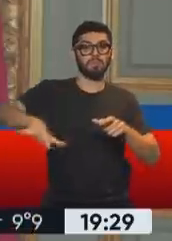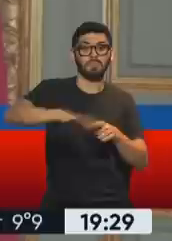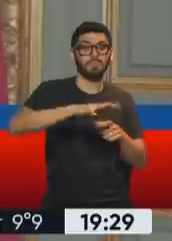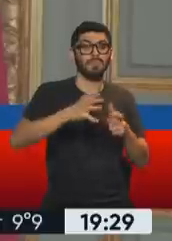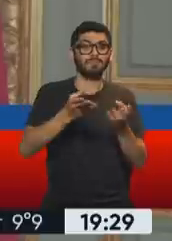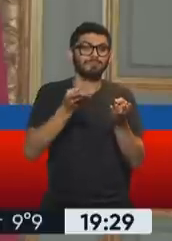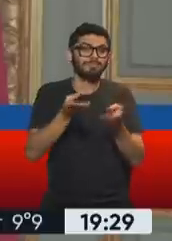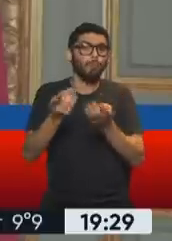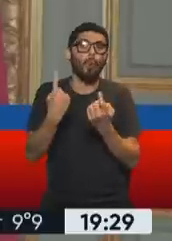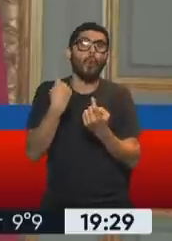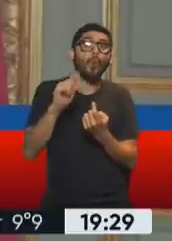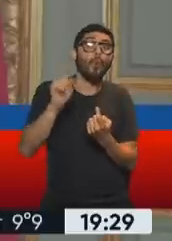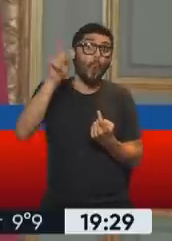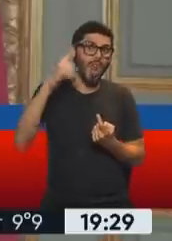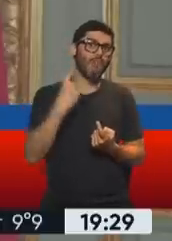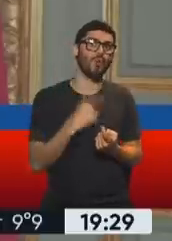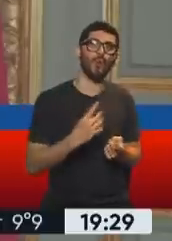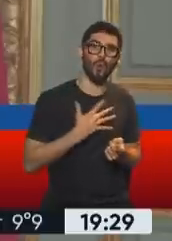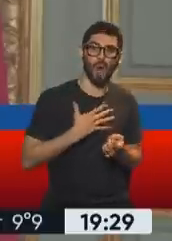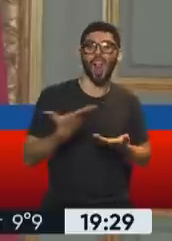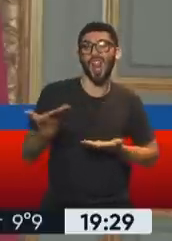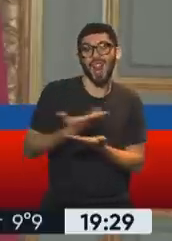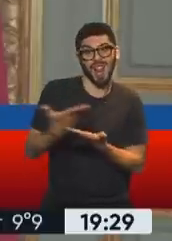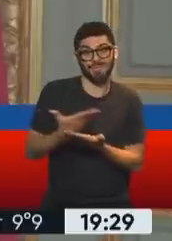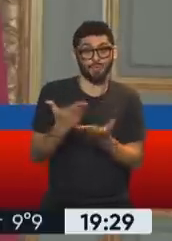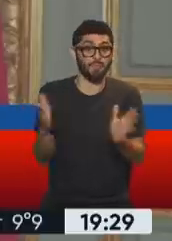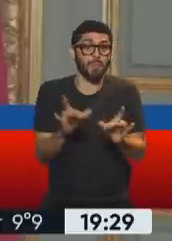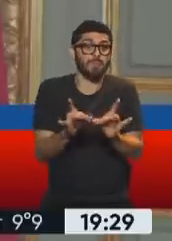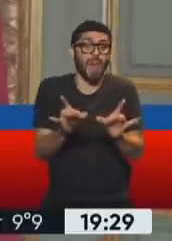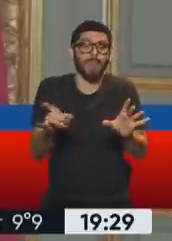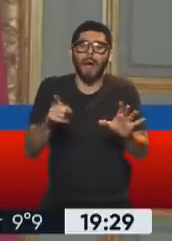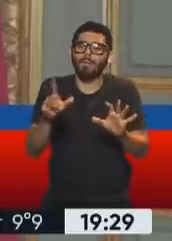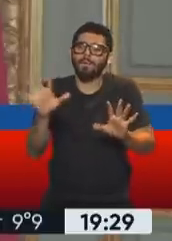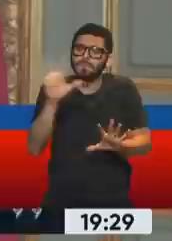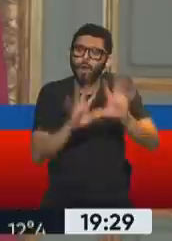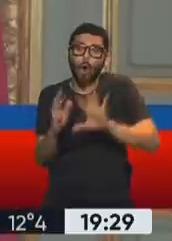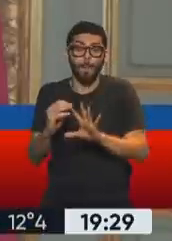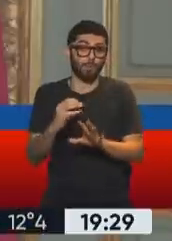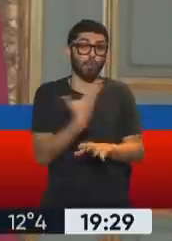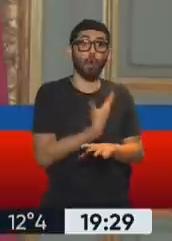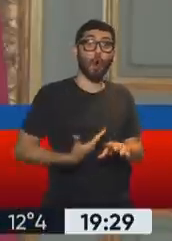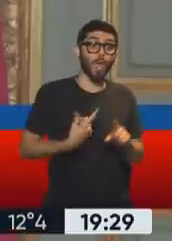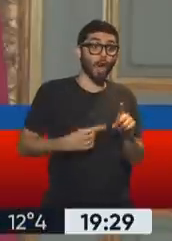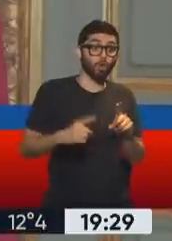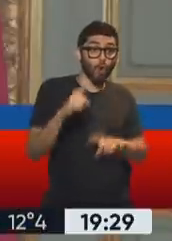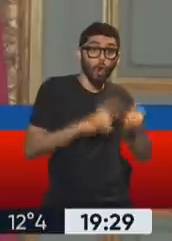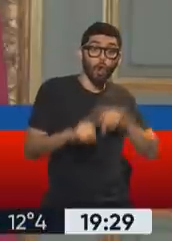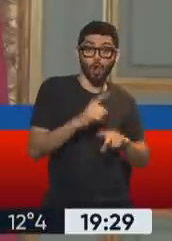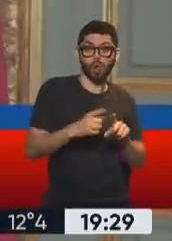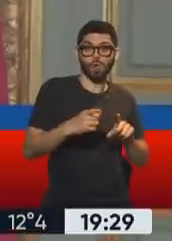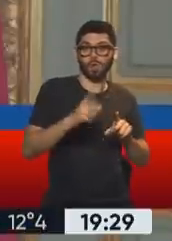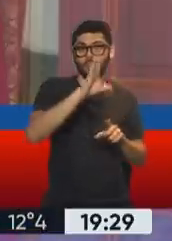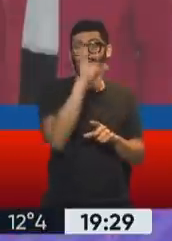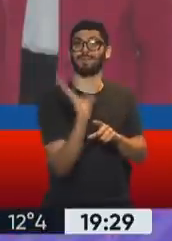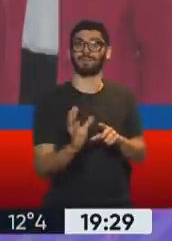ciudadanas de los países en la pandemia. Digamos, esas estrategias que nuestro gobierno desarrolló a lo largo y a lo